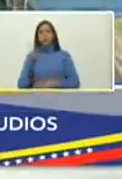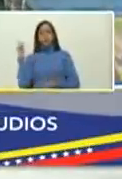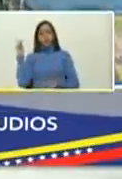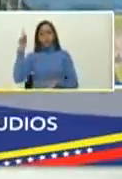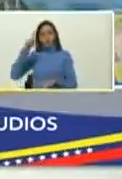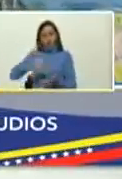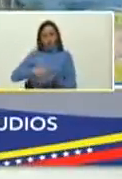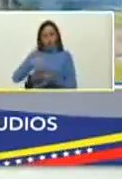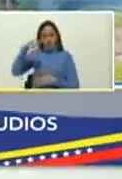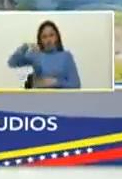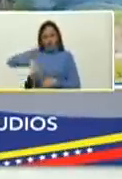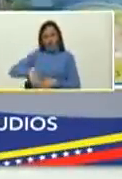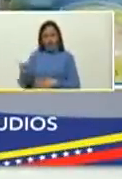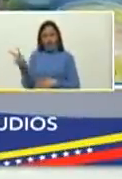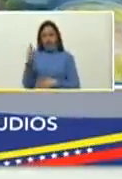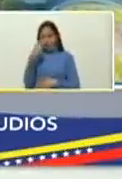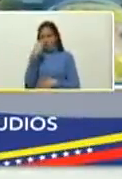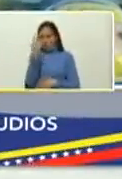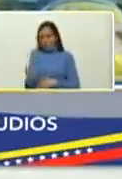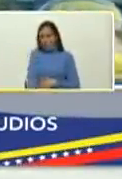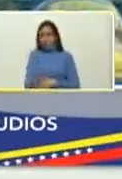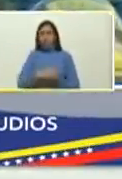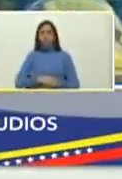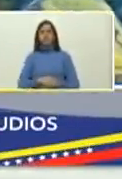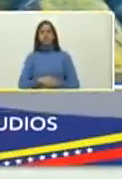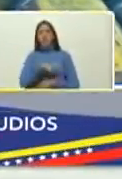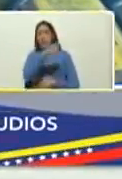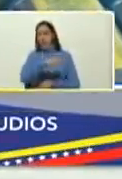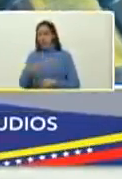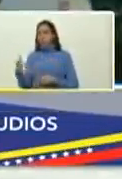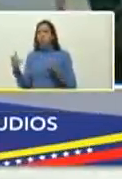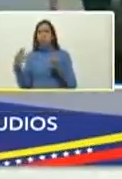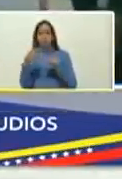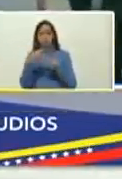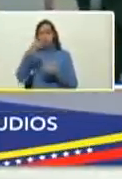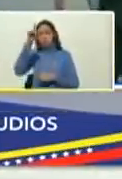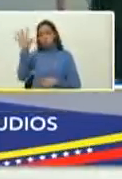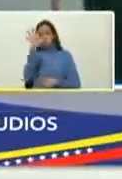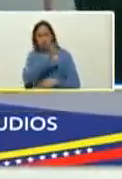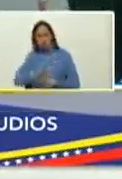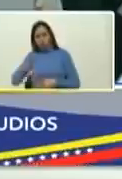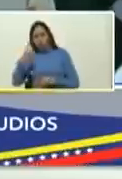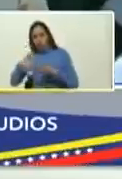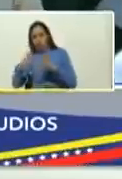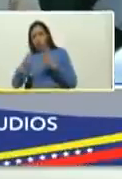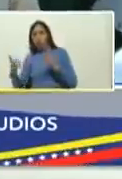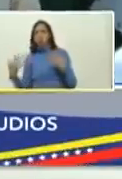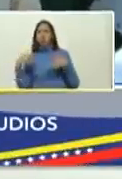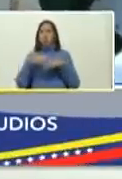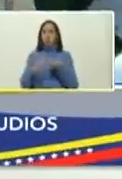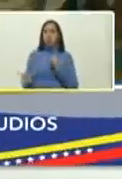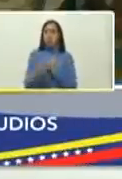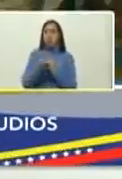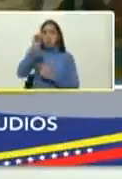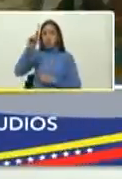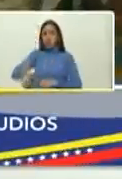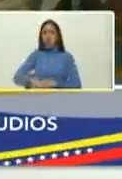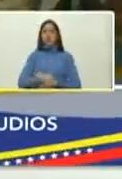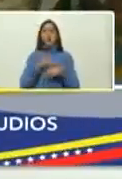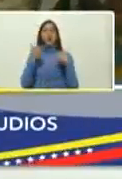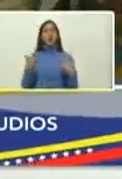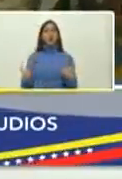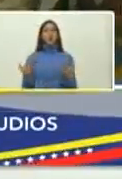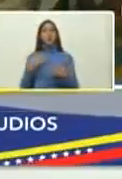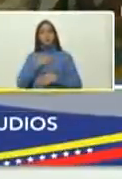y están aquí en nuestro país, a los que se conectan por las distintas vías afortunadas que hay ahora